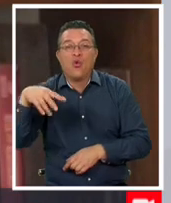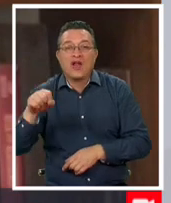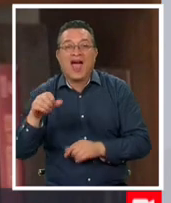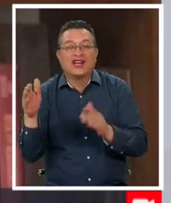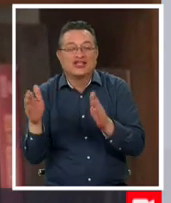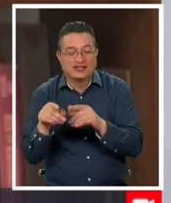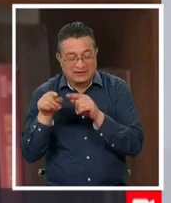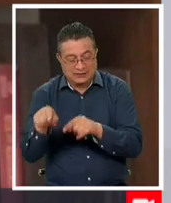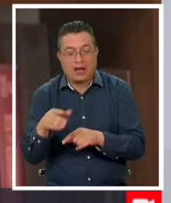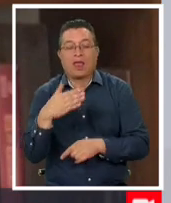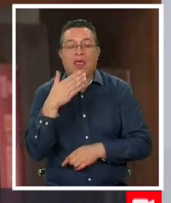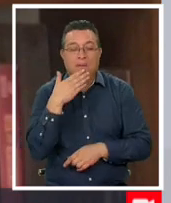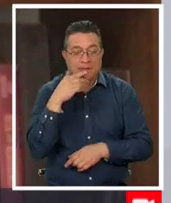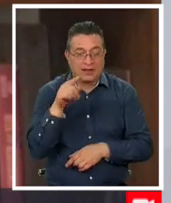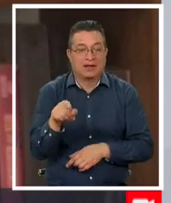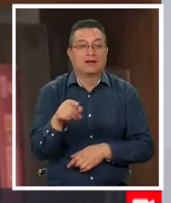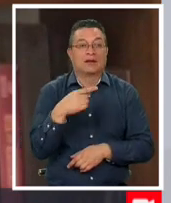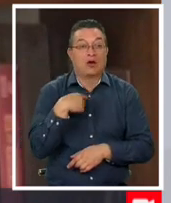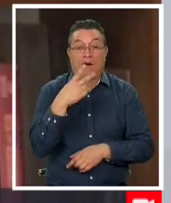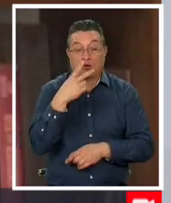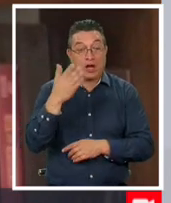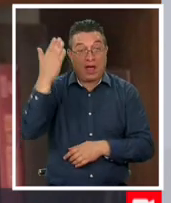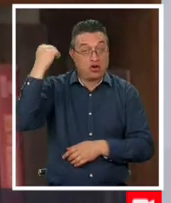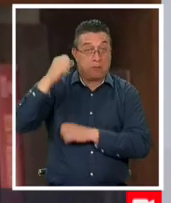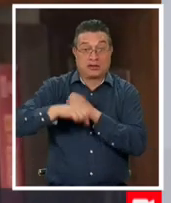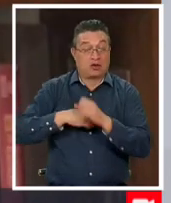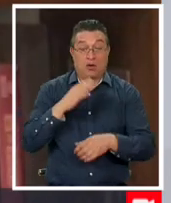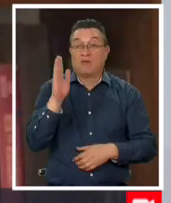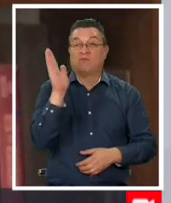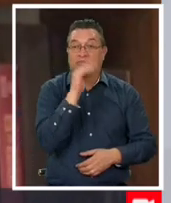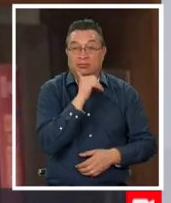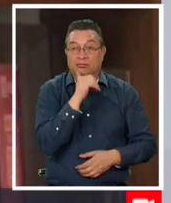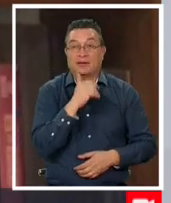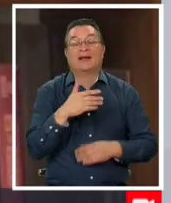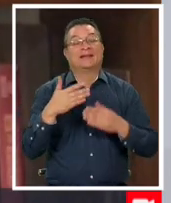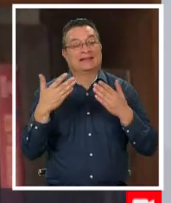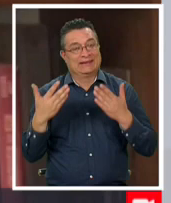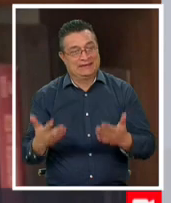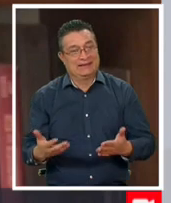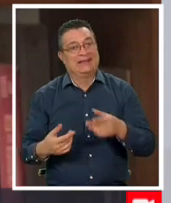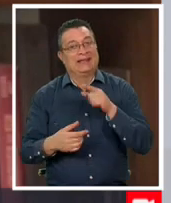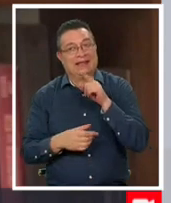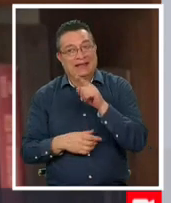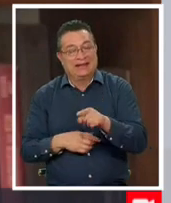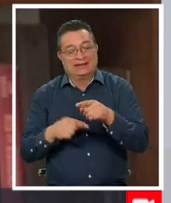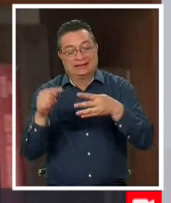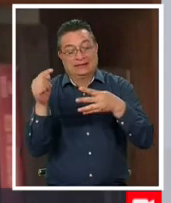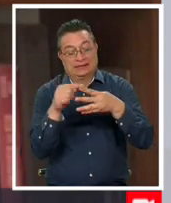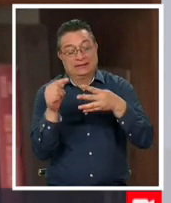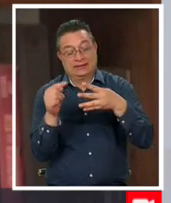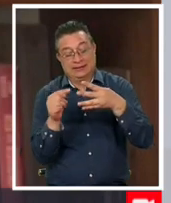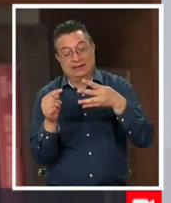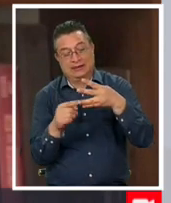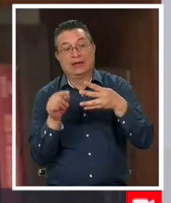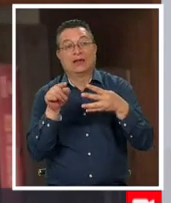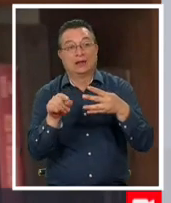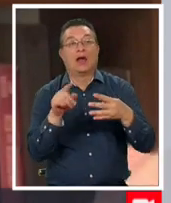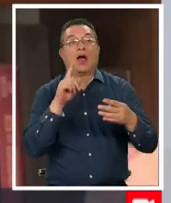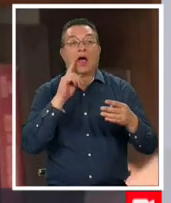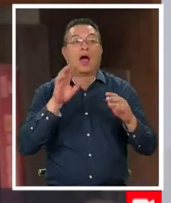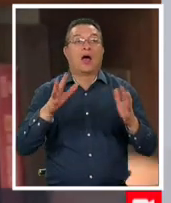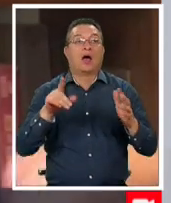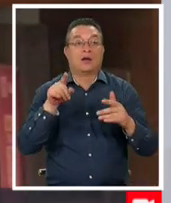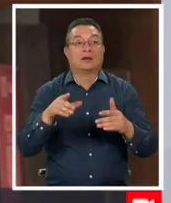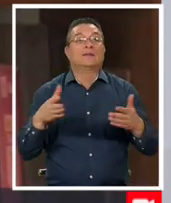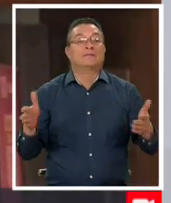probablemente no lo habíamos visto tampoco el año pasado, ¿cierto? Entonces, esos son elementos donde uno tiene tal vez